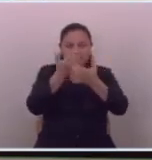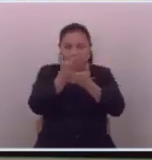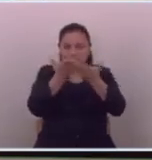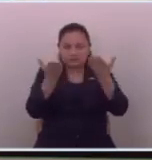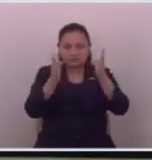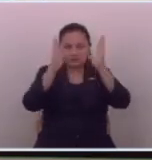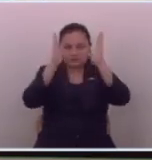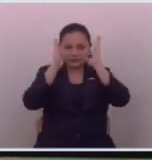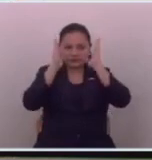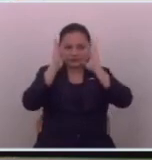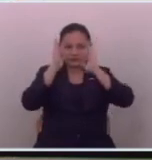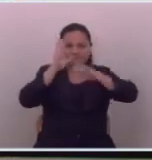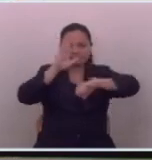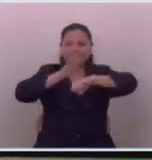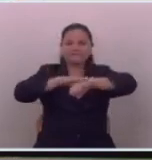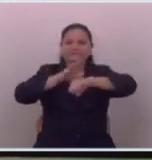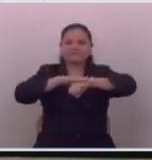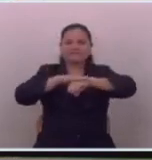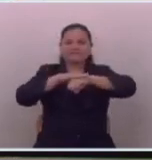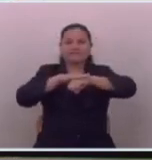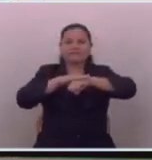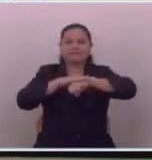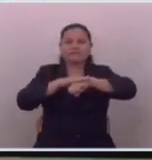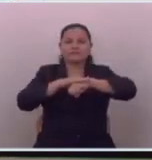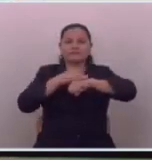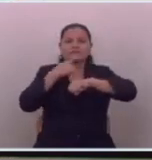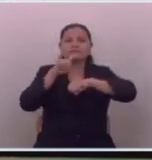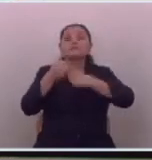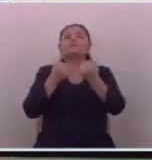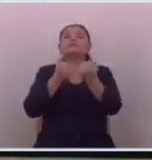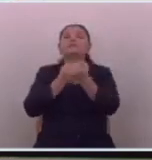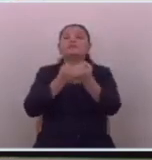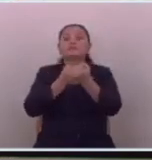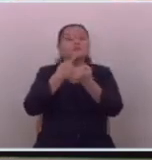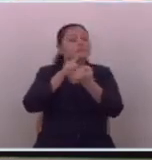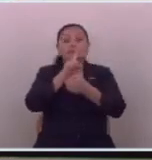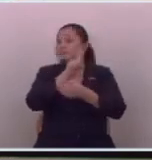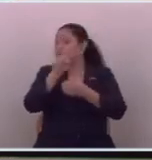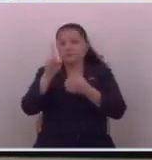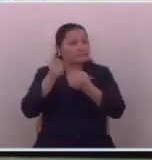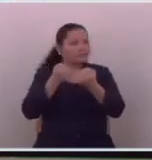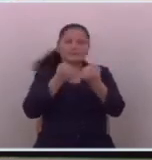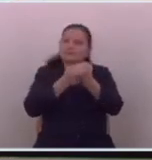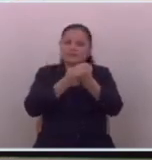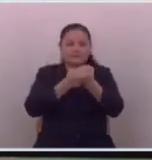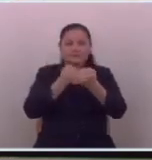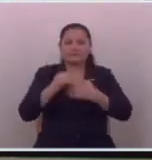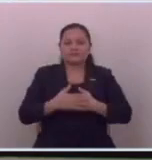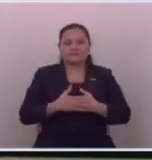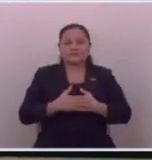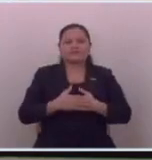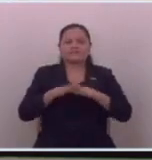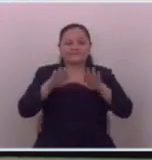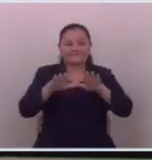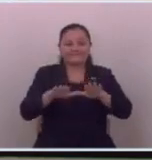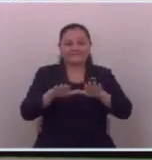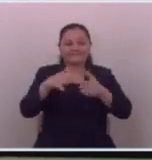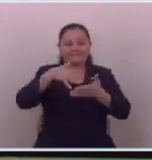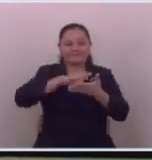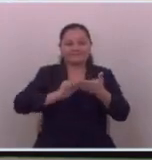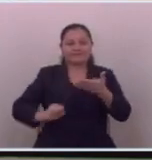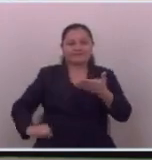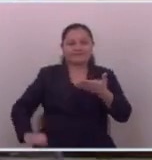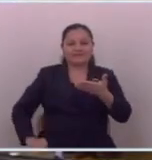pongan atención quien los va a apoyar y quien no los va a apoyar muchísimas gracias pueblo